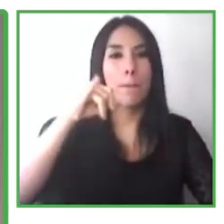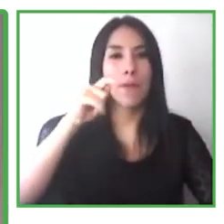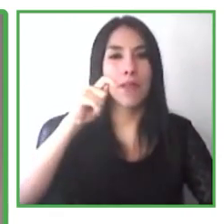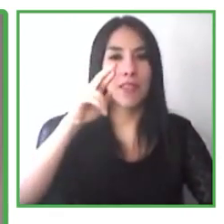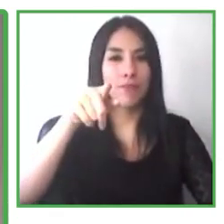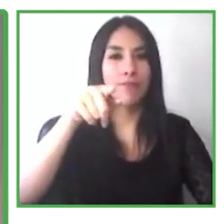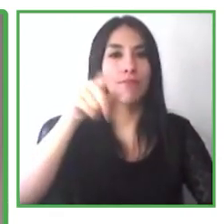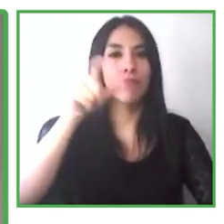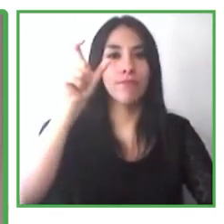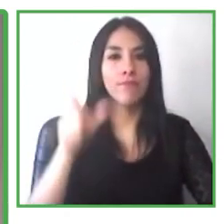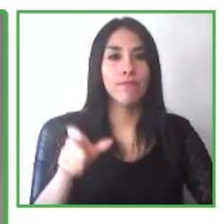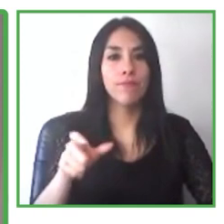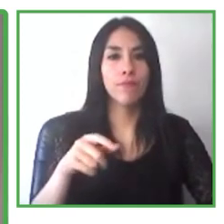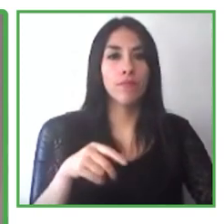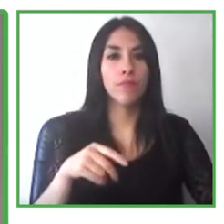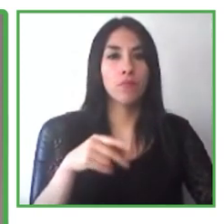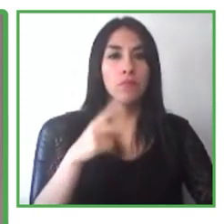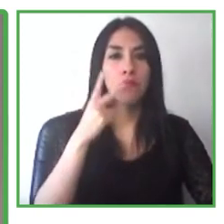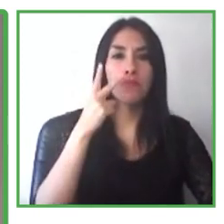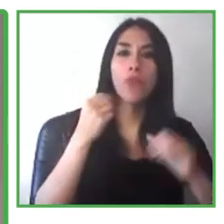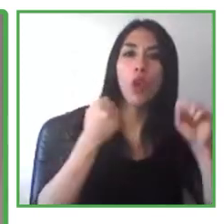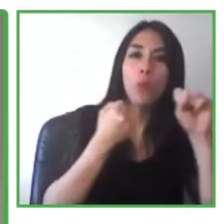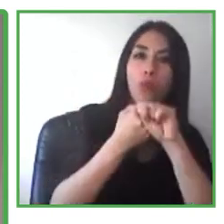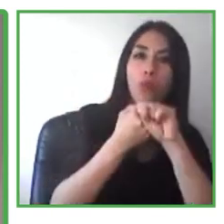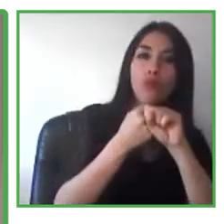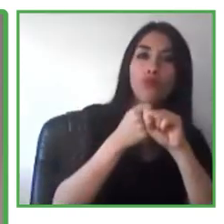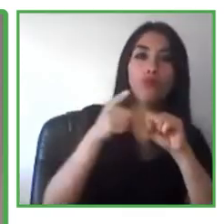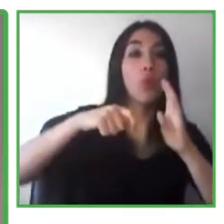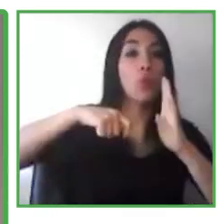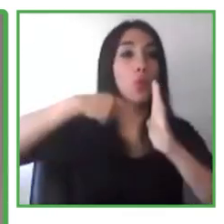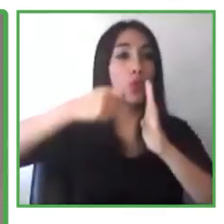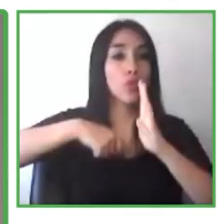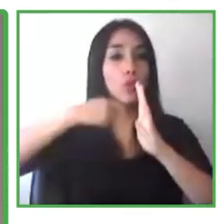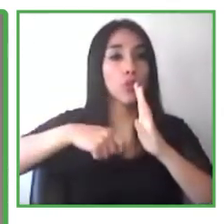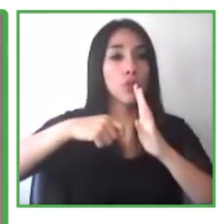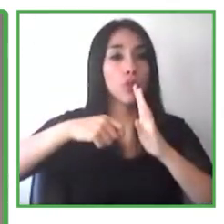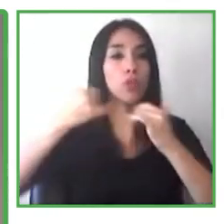una gran oportunidad. Así que déjenme pasarles la palabra. Pierina, adelante.